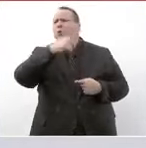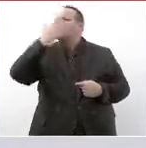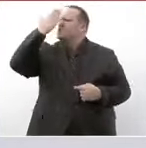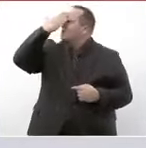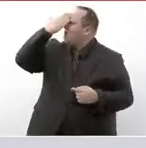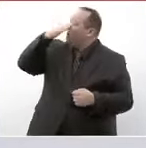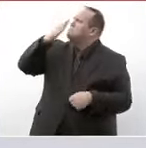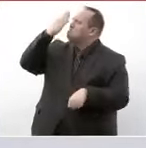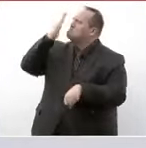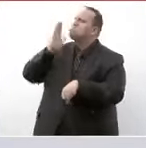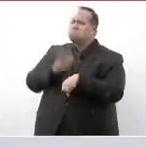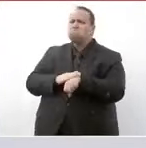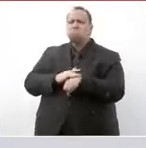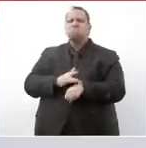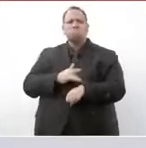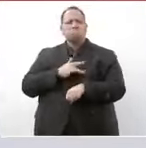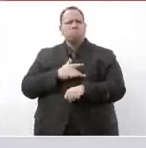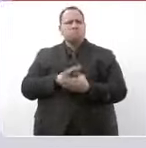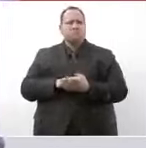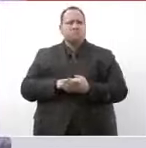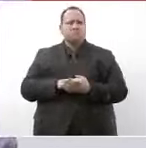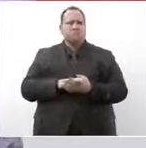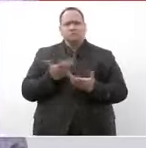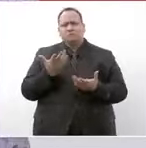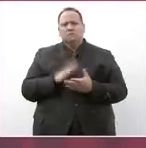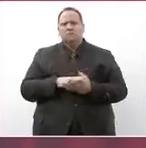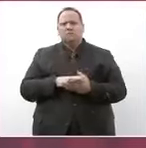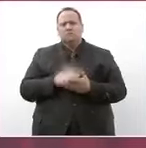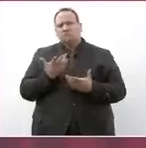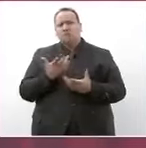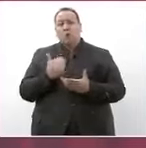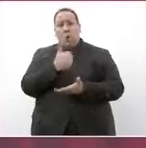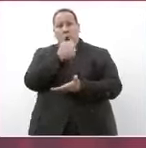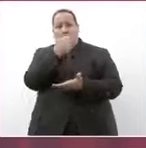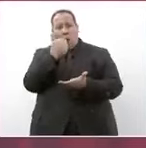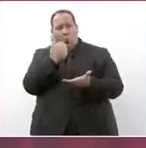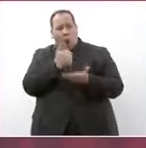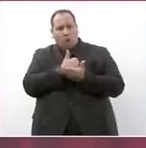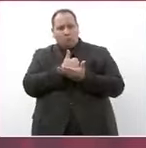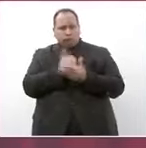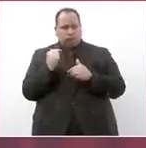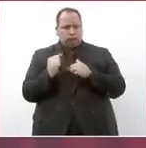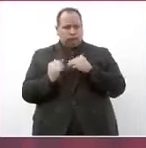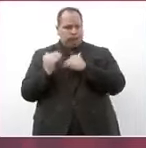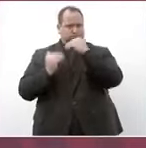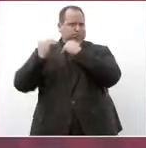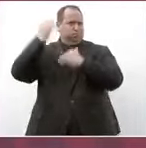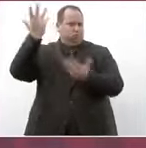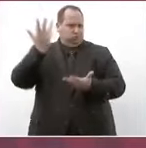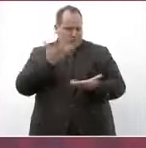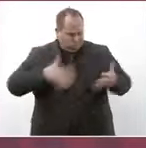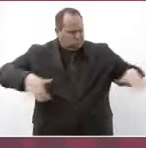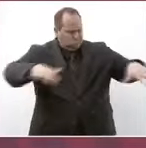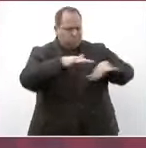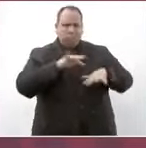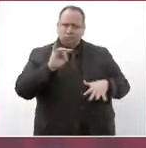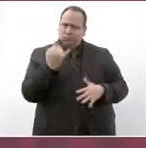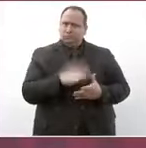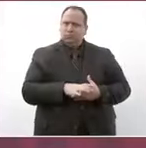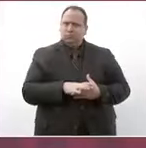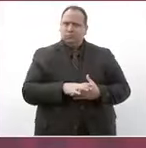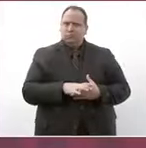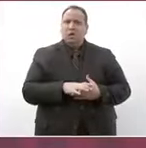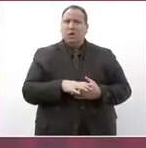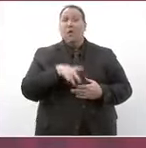es una ciudad de avanzada pero lo